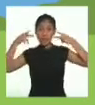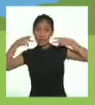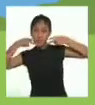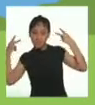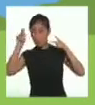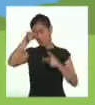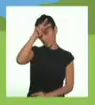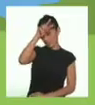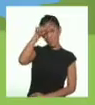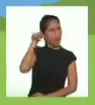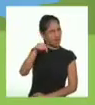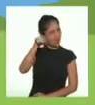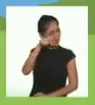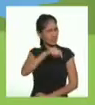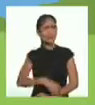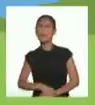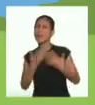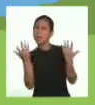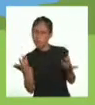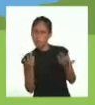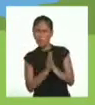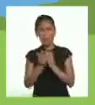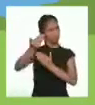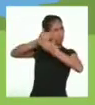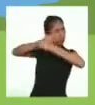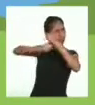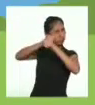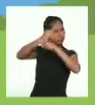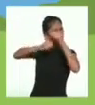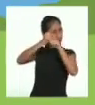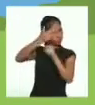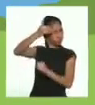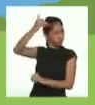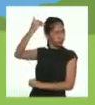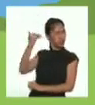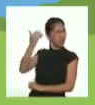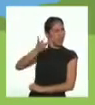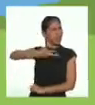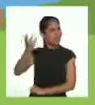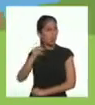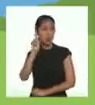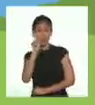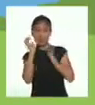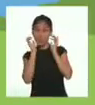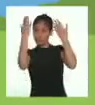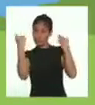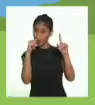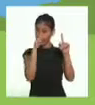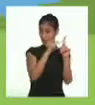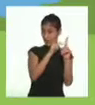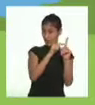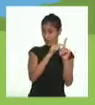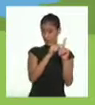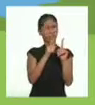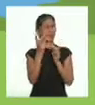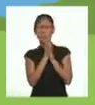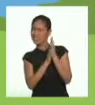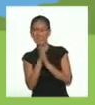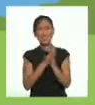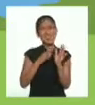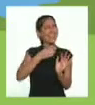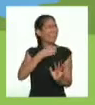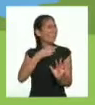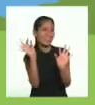peruana. Allí había hace mucho tiempo una mujer muy